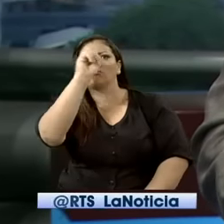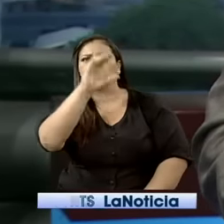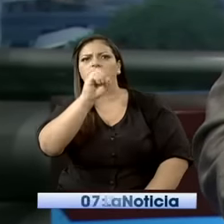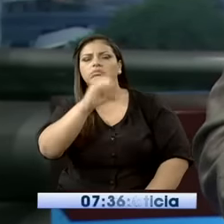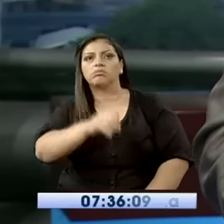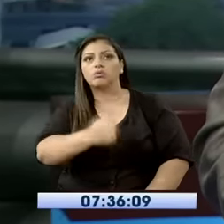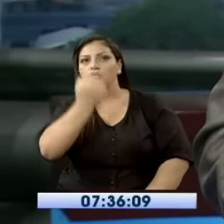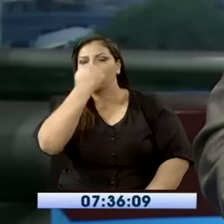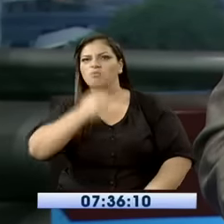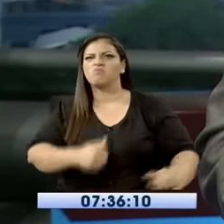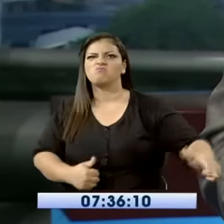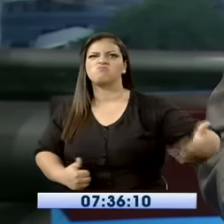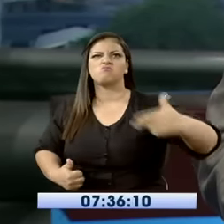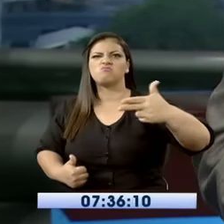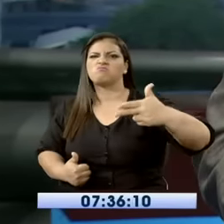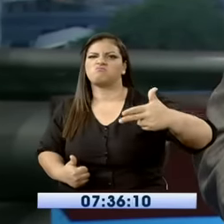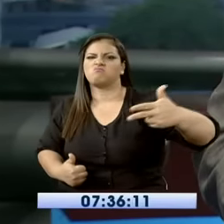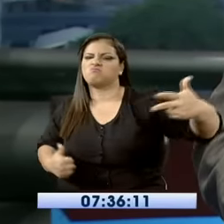resultó herida.